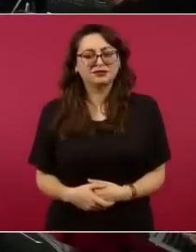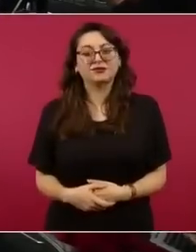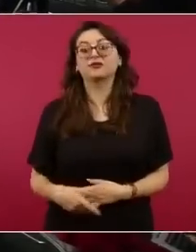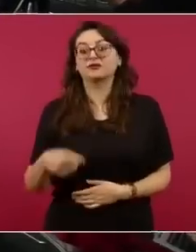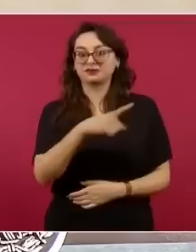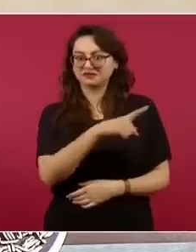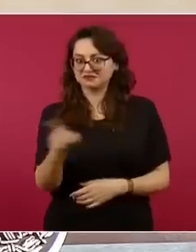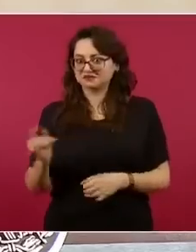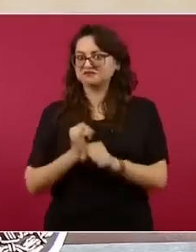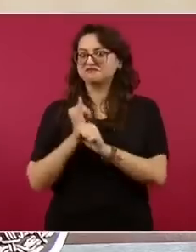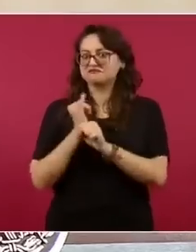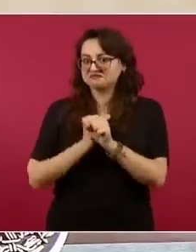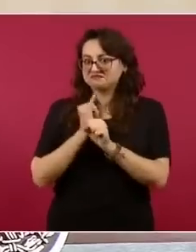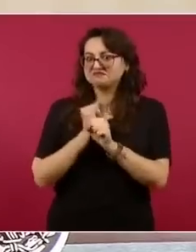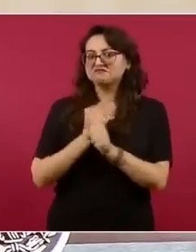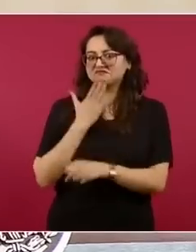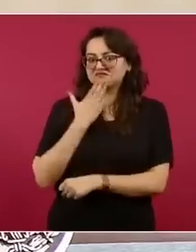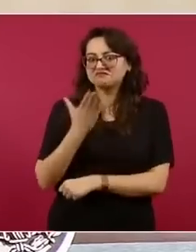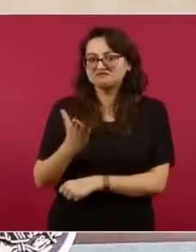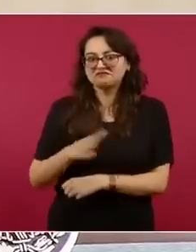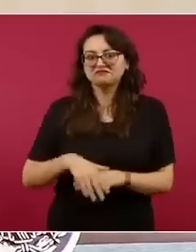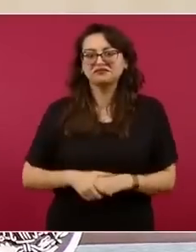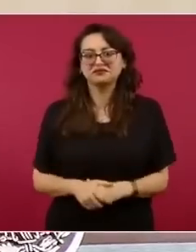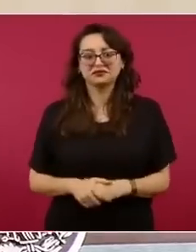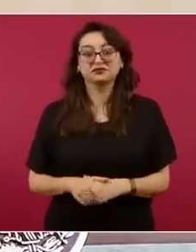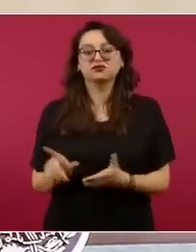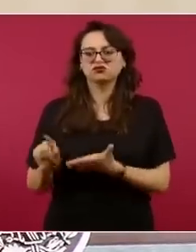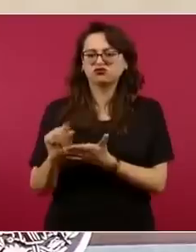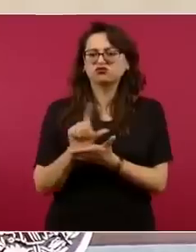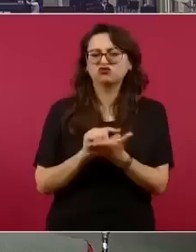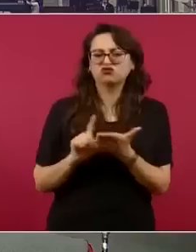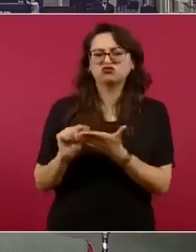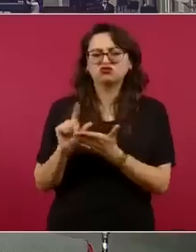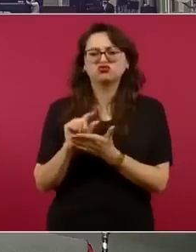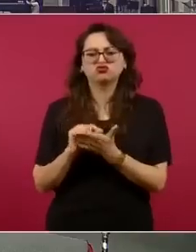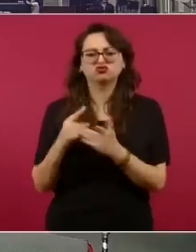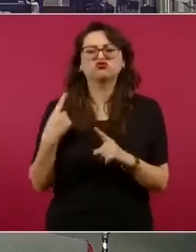Mirones Profesionales, está en Twitter, ¿de quién?